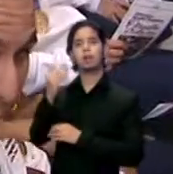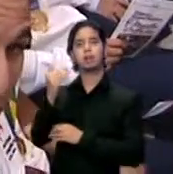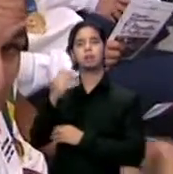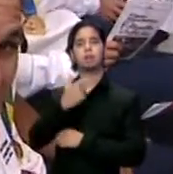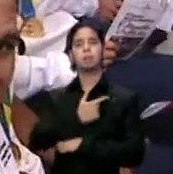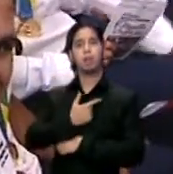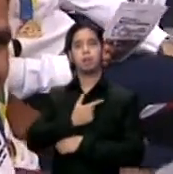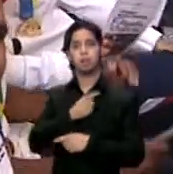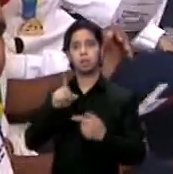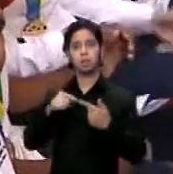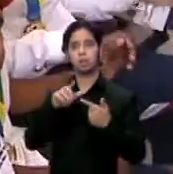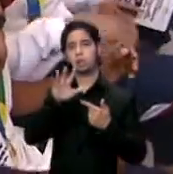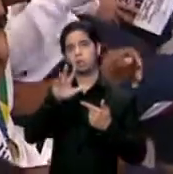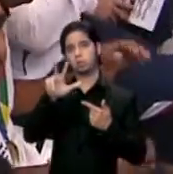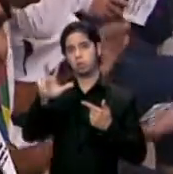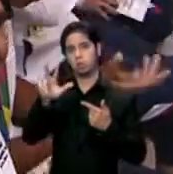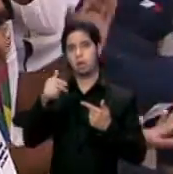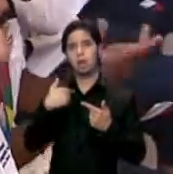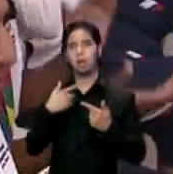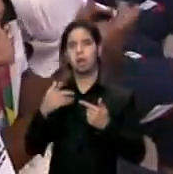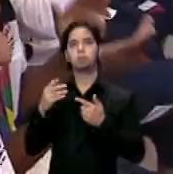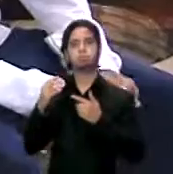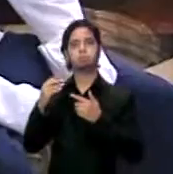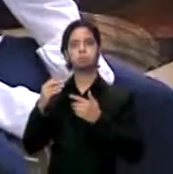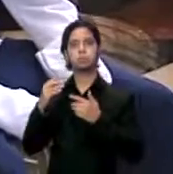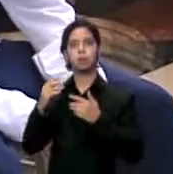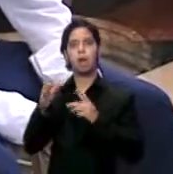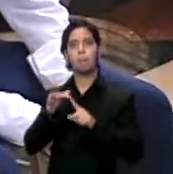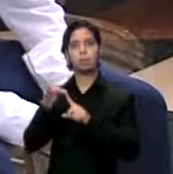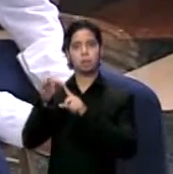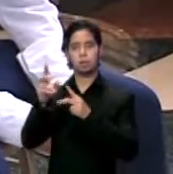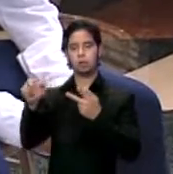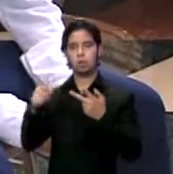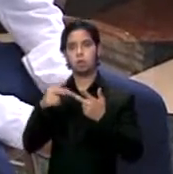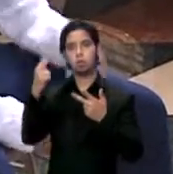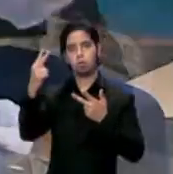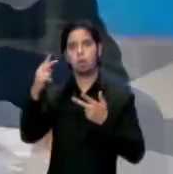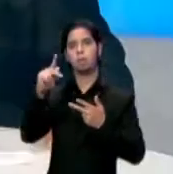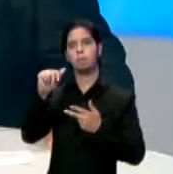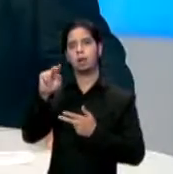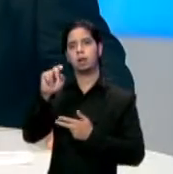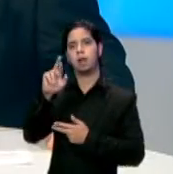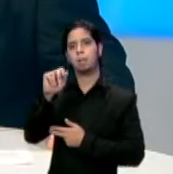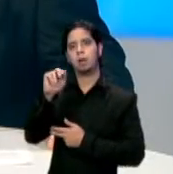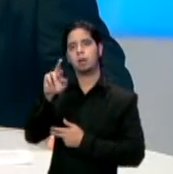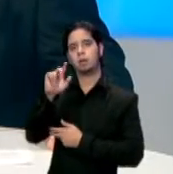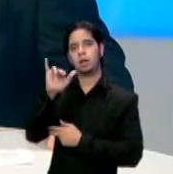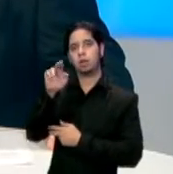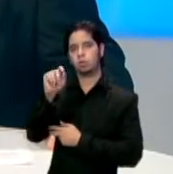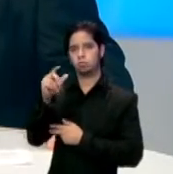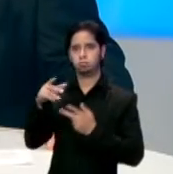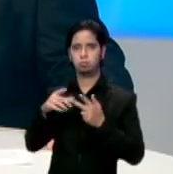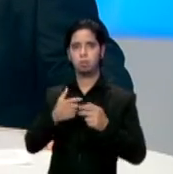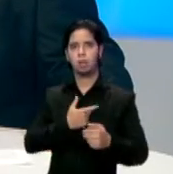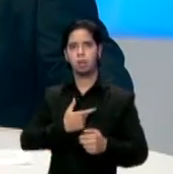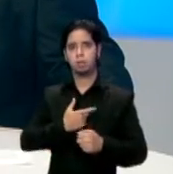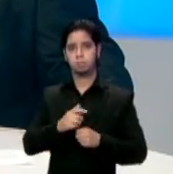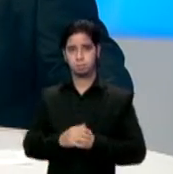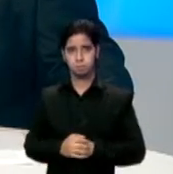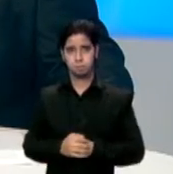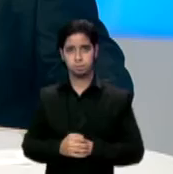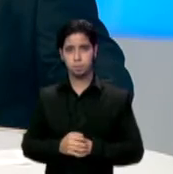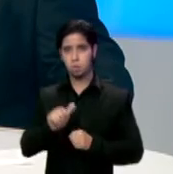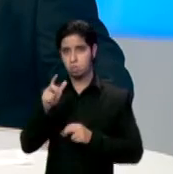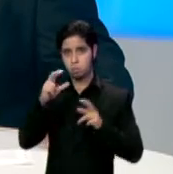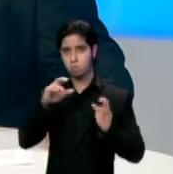53 medallas en las Olimpiadas Especiales y 2 en los Parapanamericanos. Y del plano local, pasamos a Grecia, que recibirá